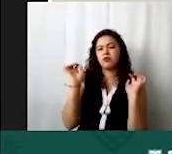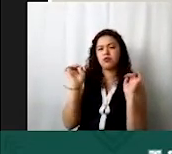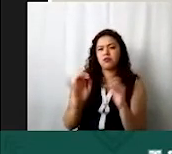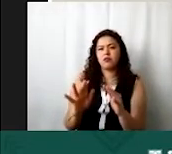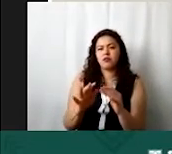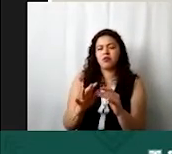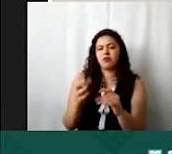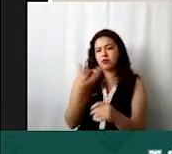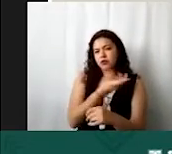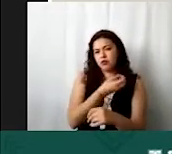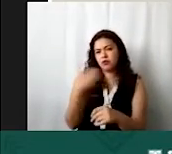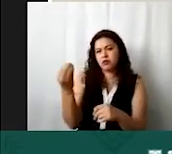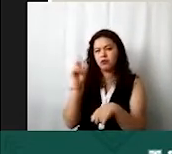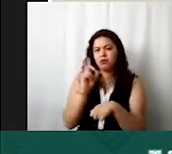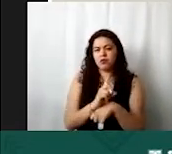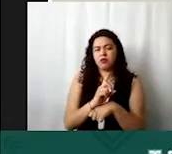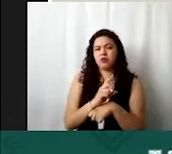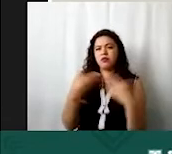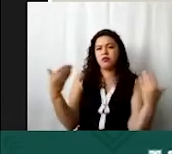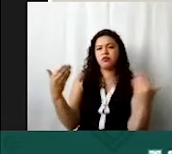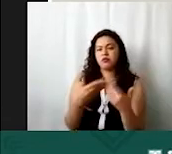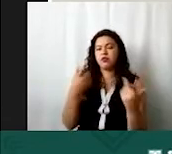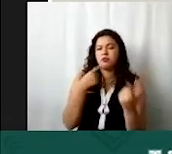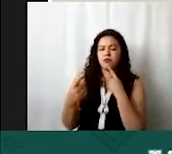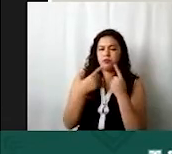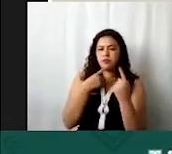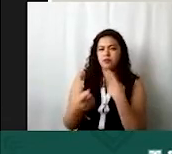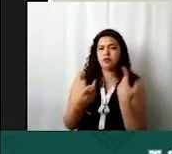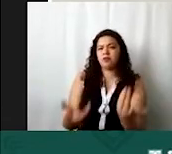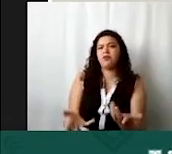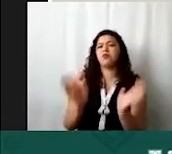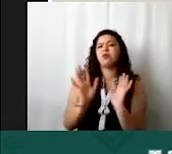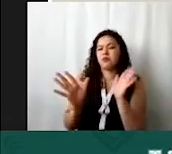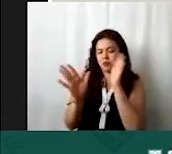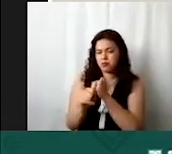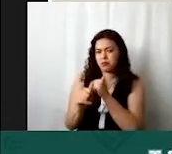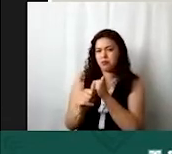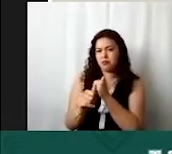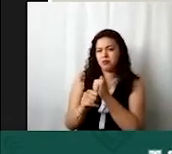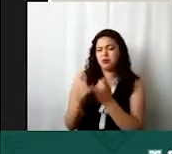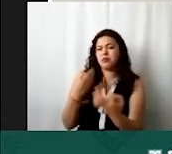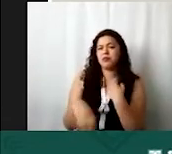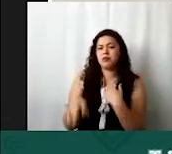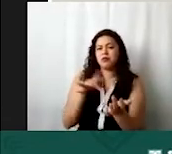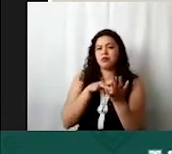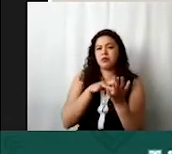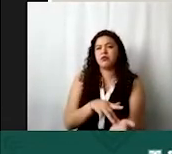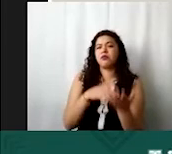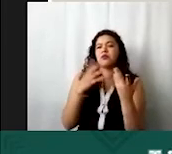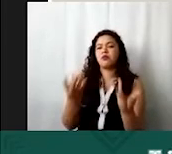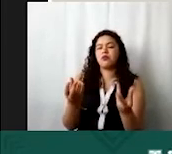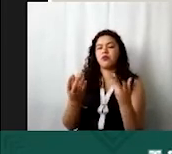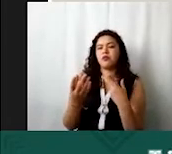del día empieza la presentación discusión deliberan y ya sea que sea por unanimidad o por mayoría la decisión